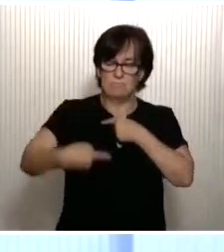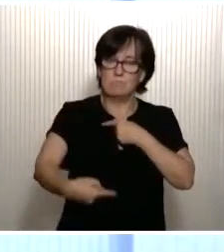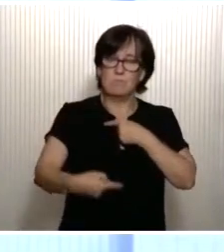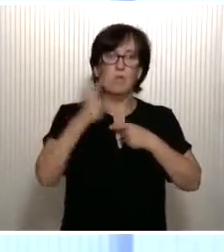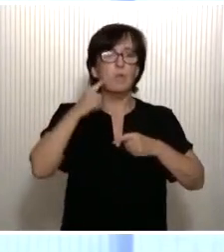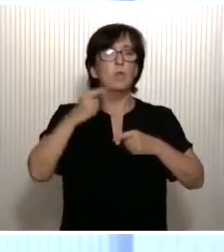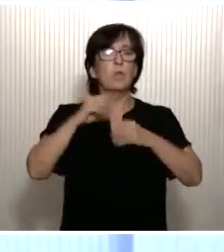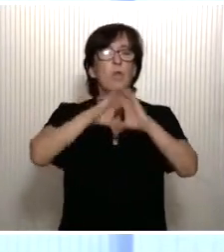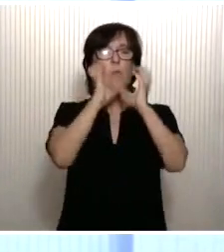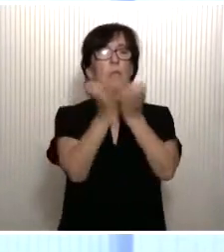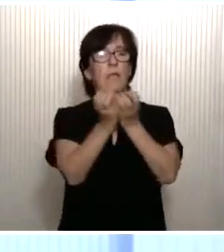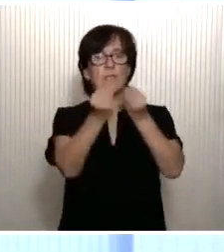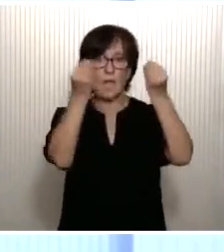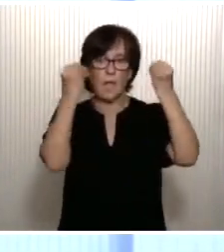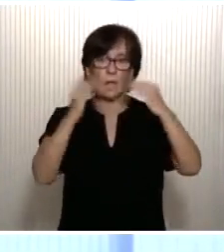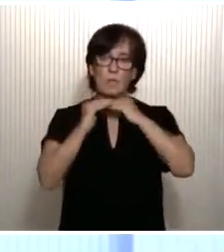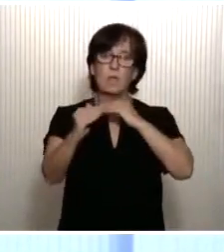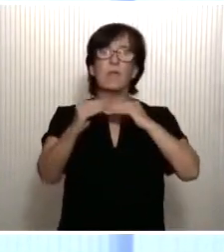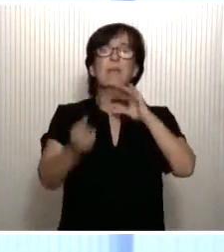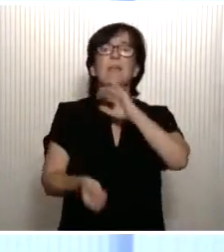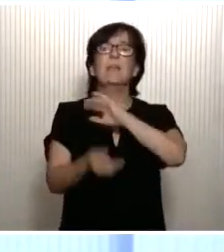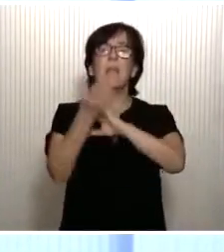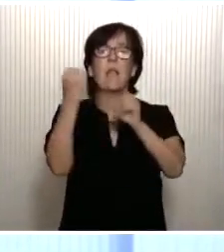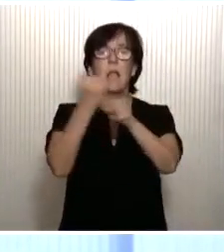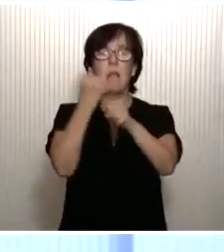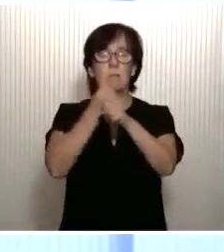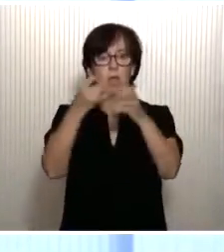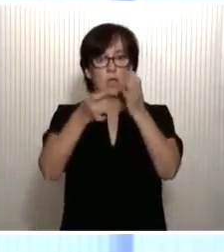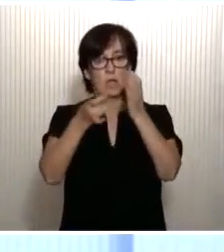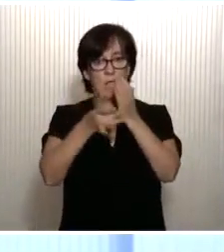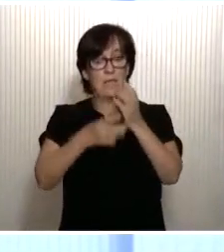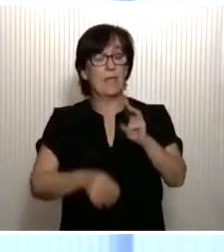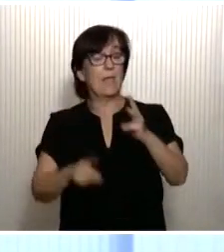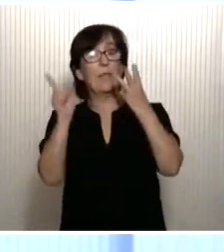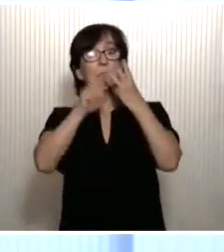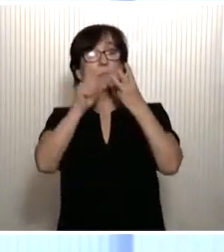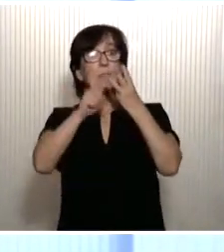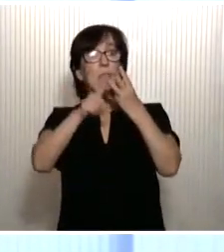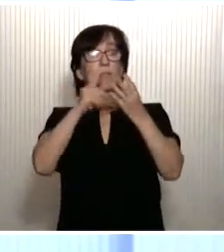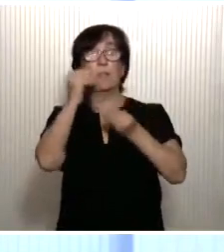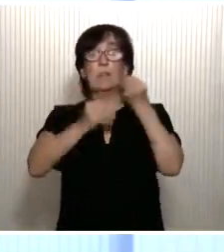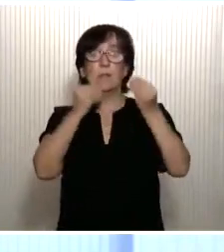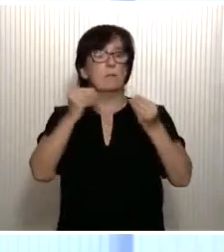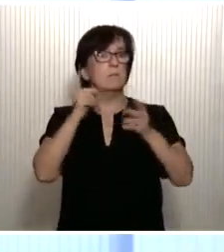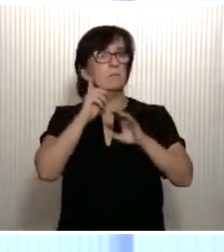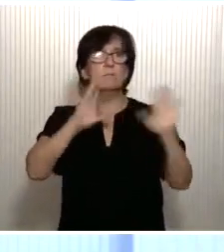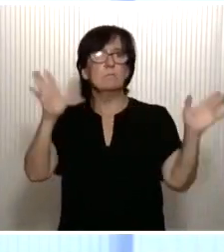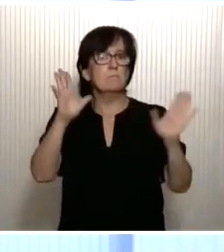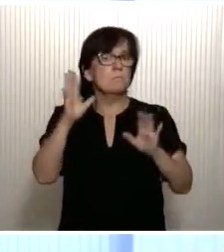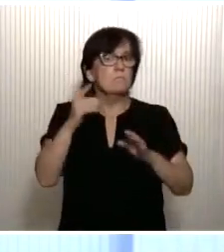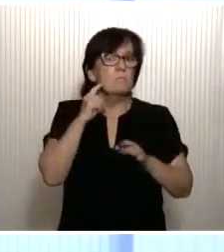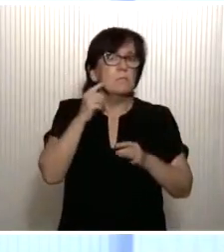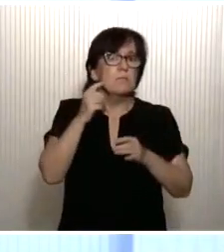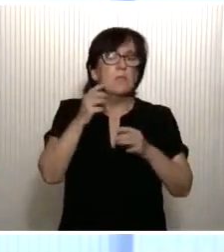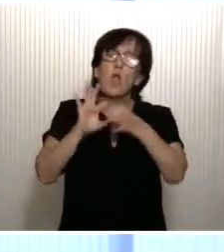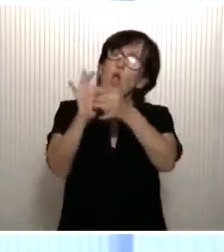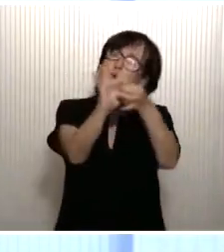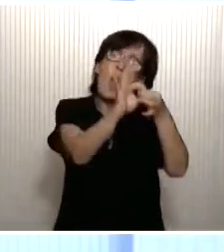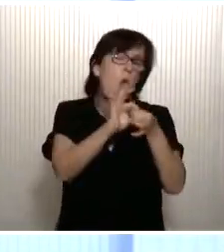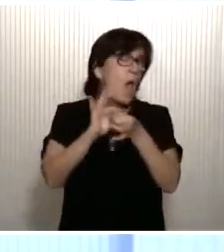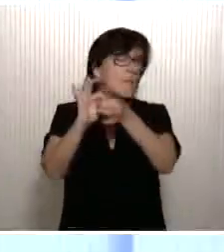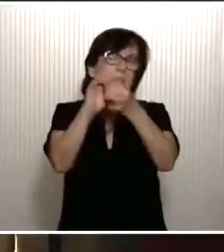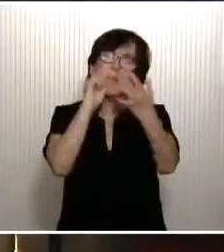y que cree empleo de calidad. En tercer lugar, una apuesta, yo diría, inquebrantable por la cohesión,